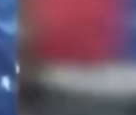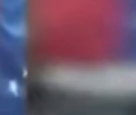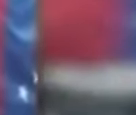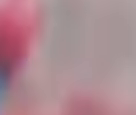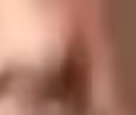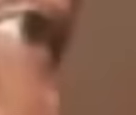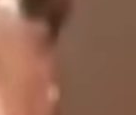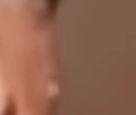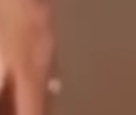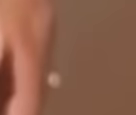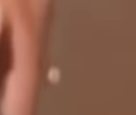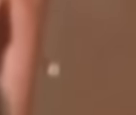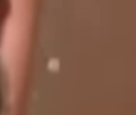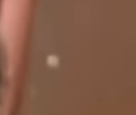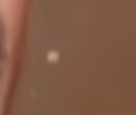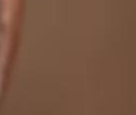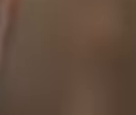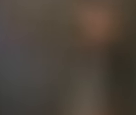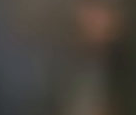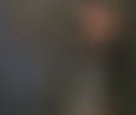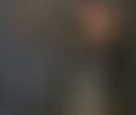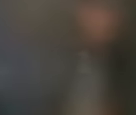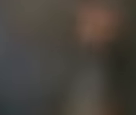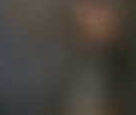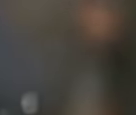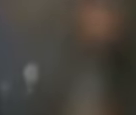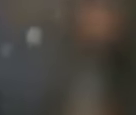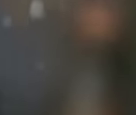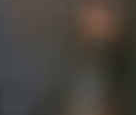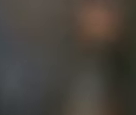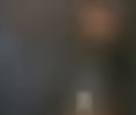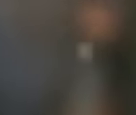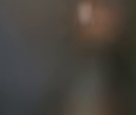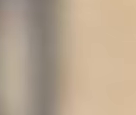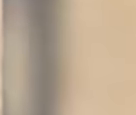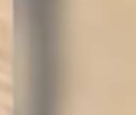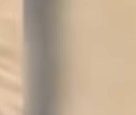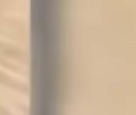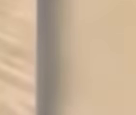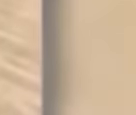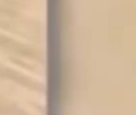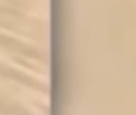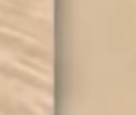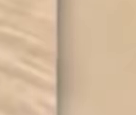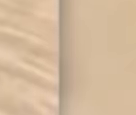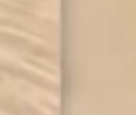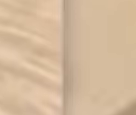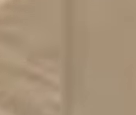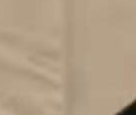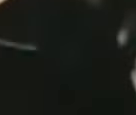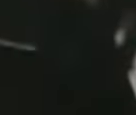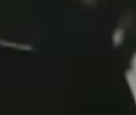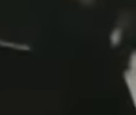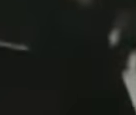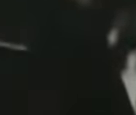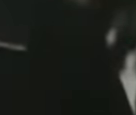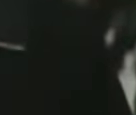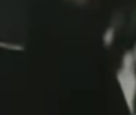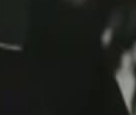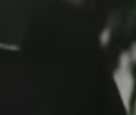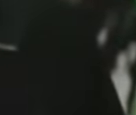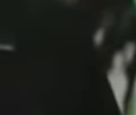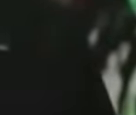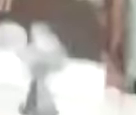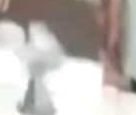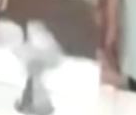que queremos y por la paz el Chino Khan ha cumplido perfectamente su misión en esta vida en este plano en esta